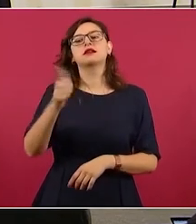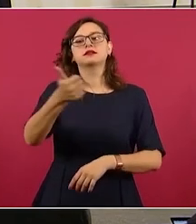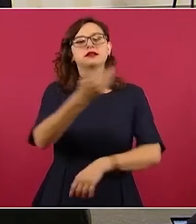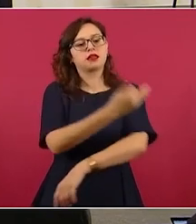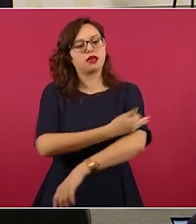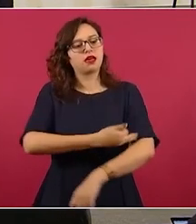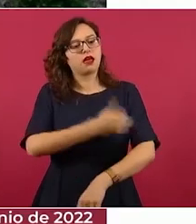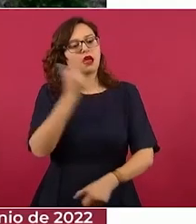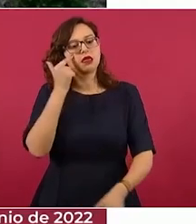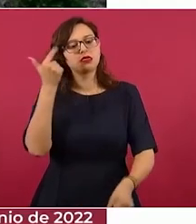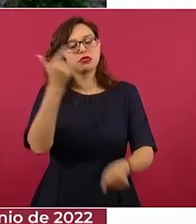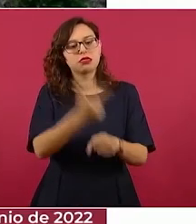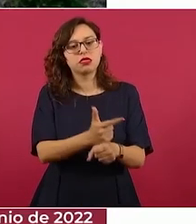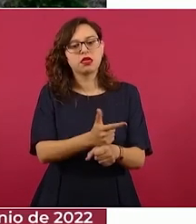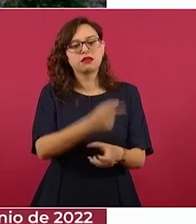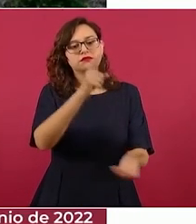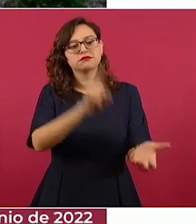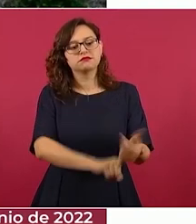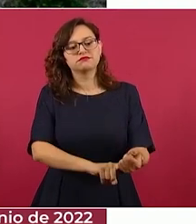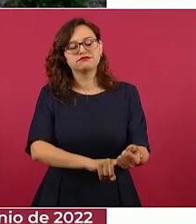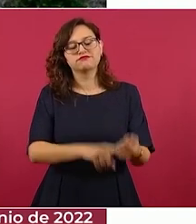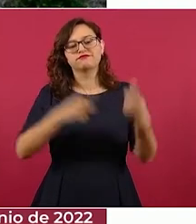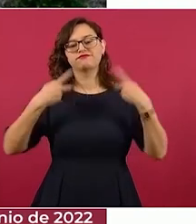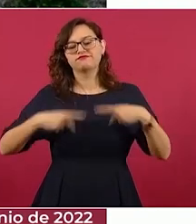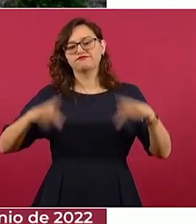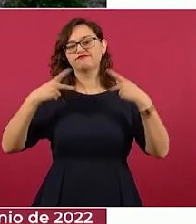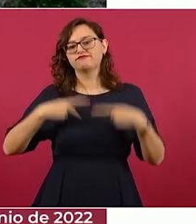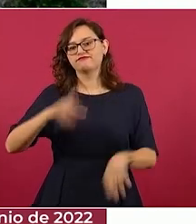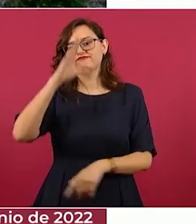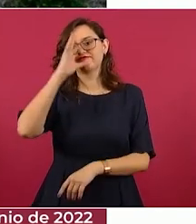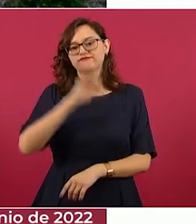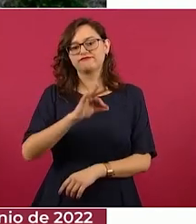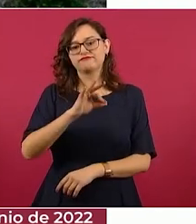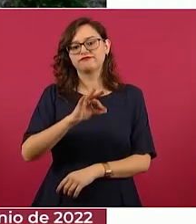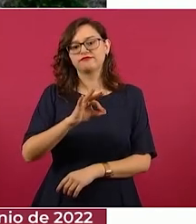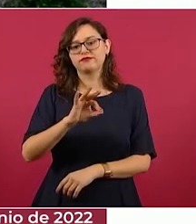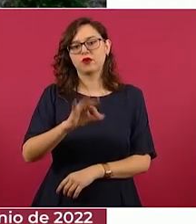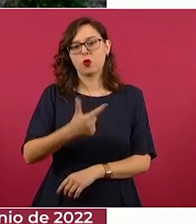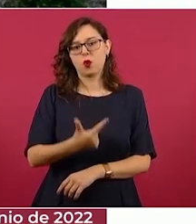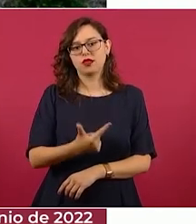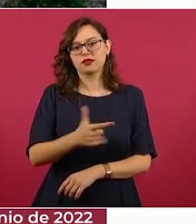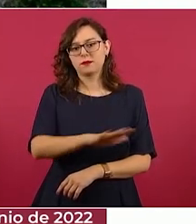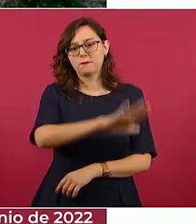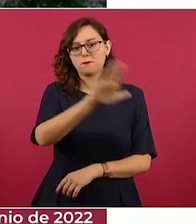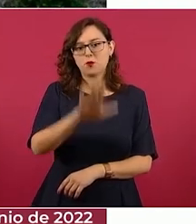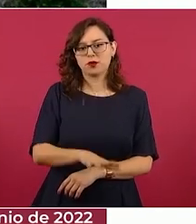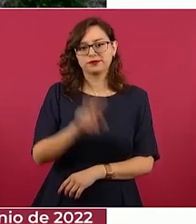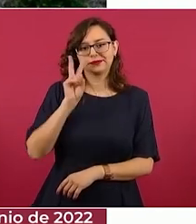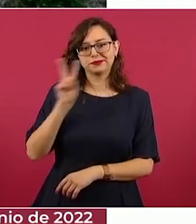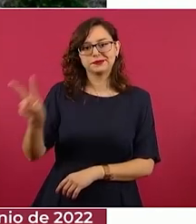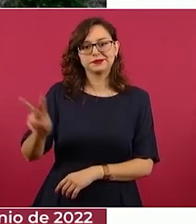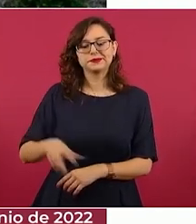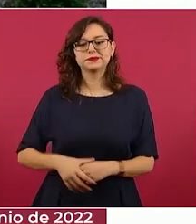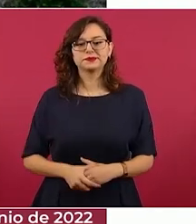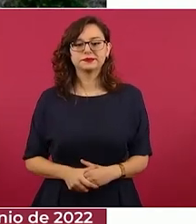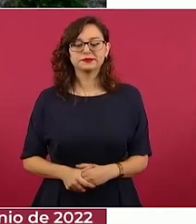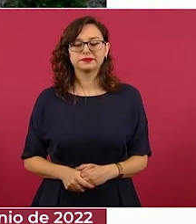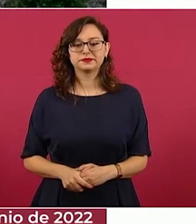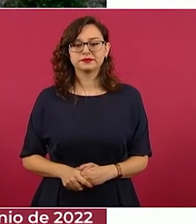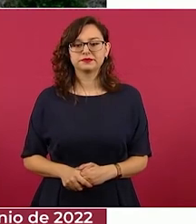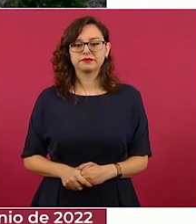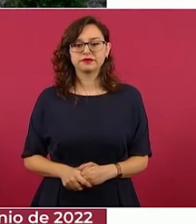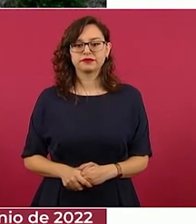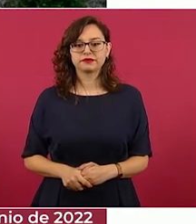fallecidos en el interior de una caja de tráiler abandonado marca Volvo color rojo modelo 1995